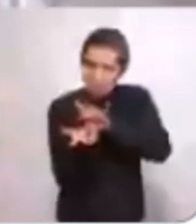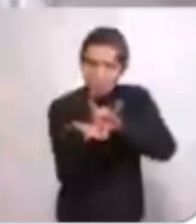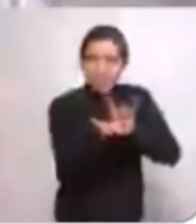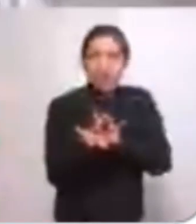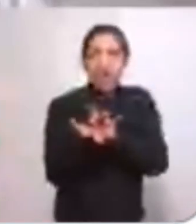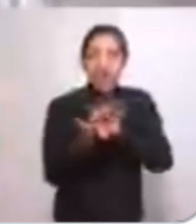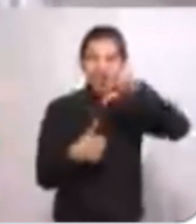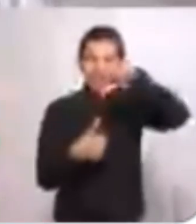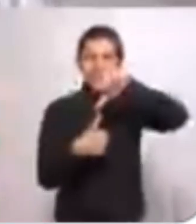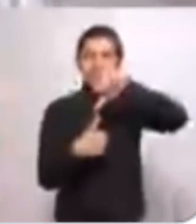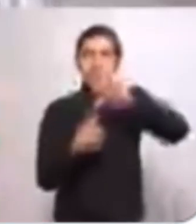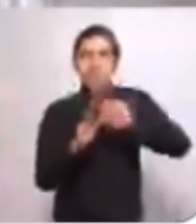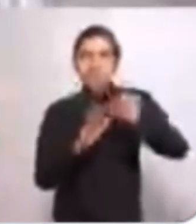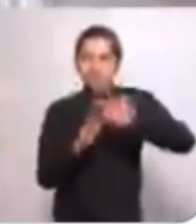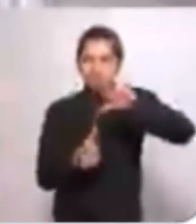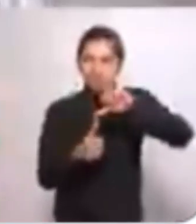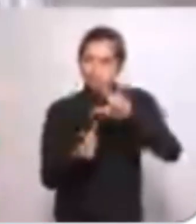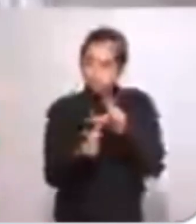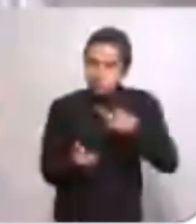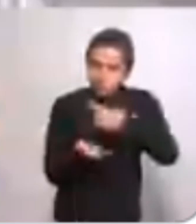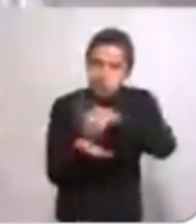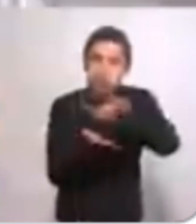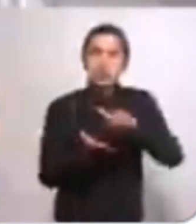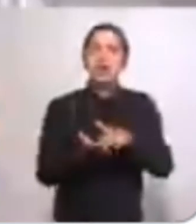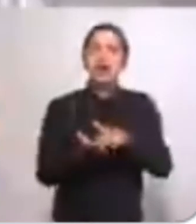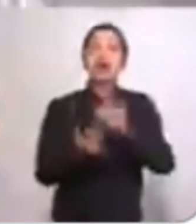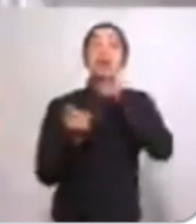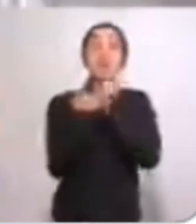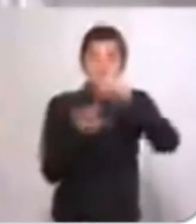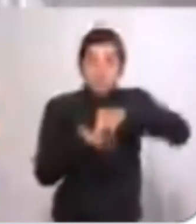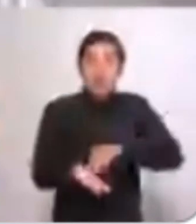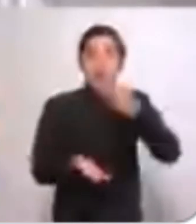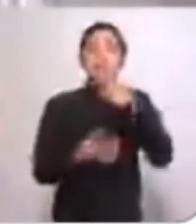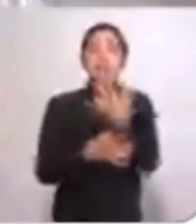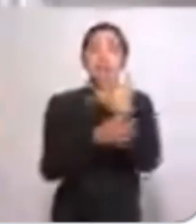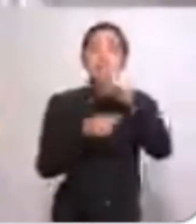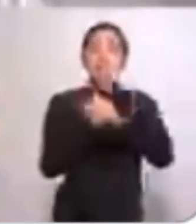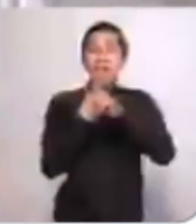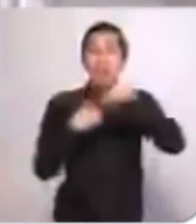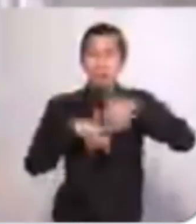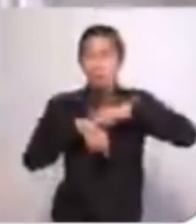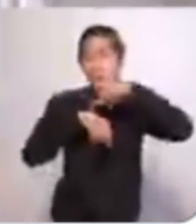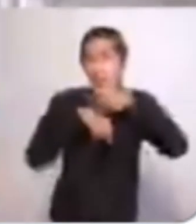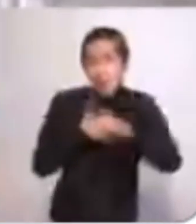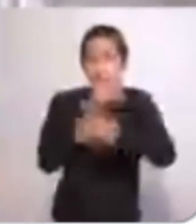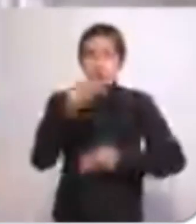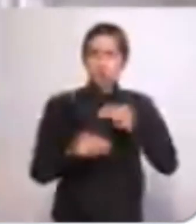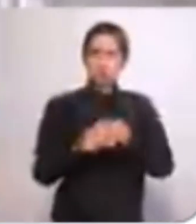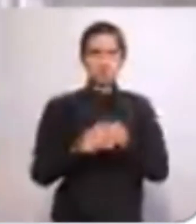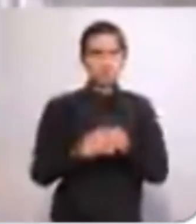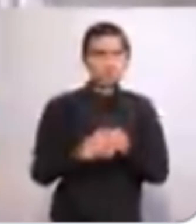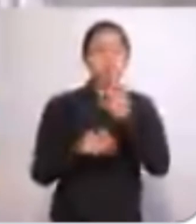regresar a los migrantes centroamericanos, que ha afirmado que somos el país más peligroso del mundo,